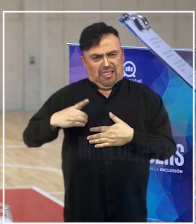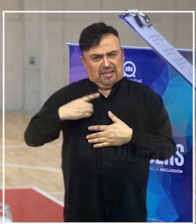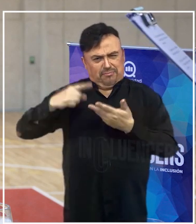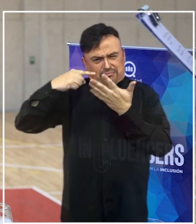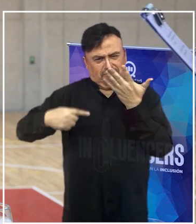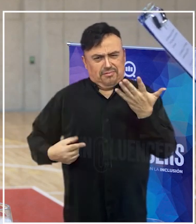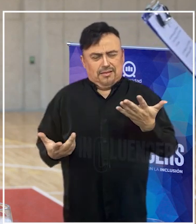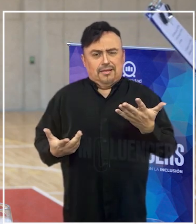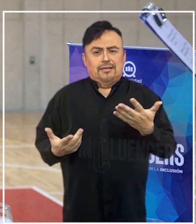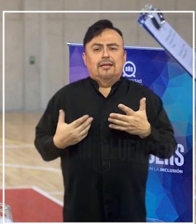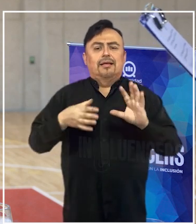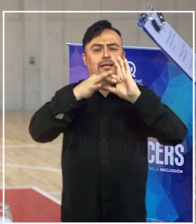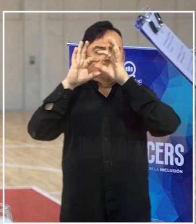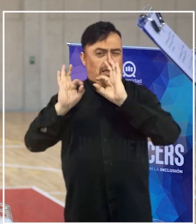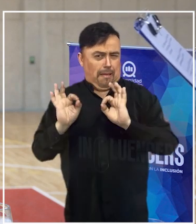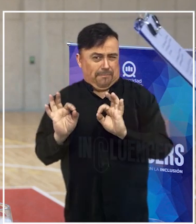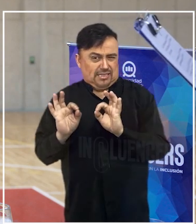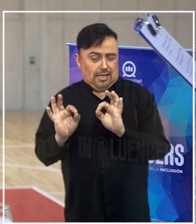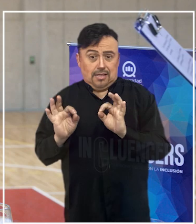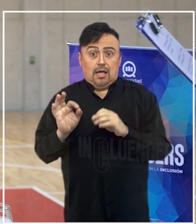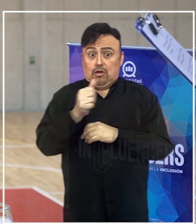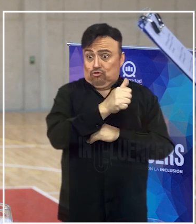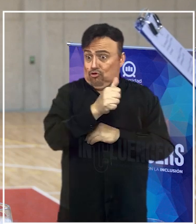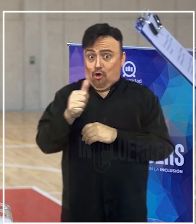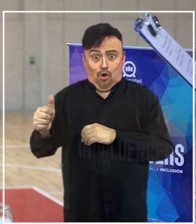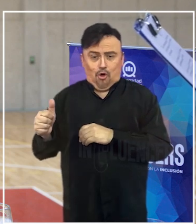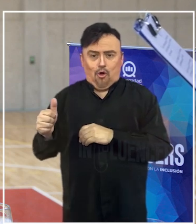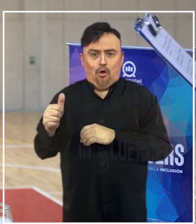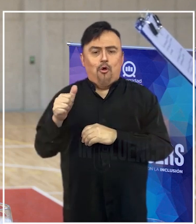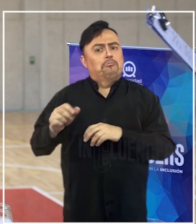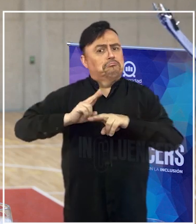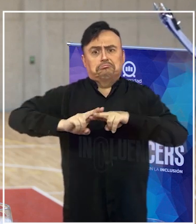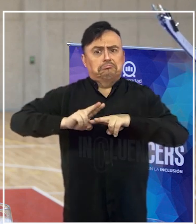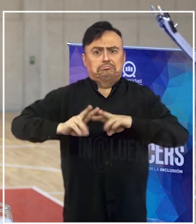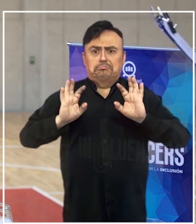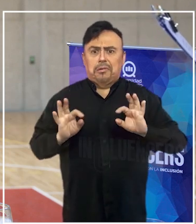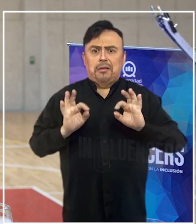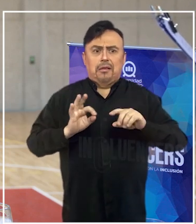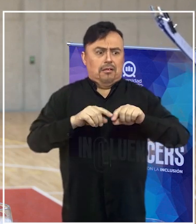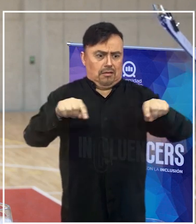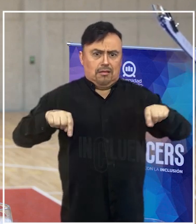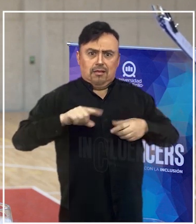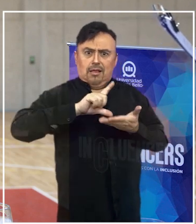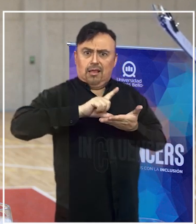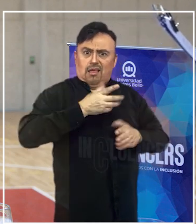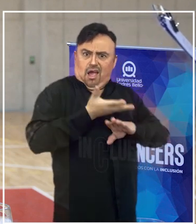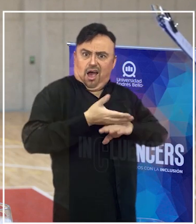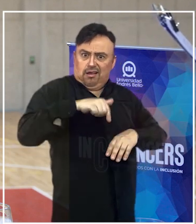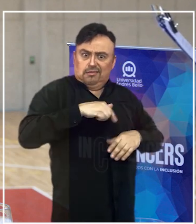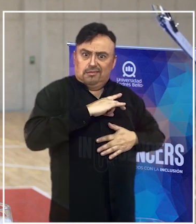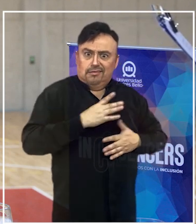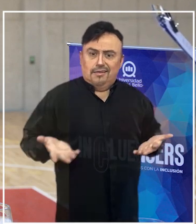Olimpiadas Especiales son todas absolutamente realizables en los espacios que hay dentro del parque,